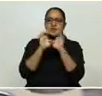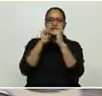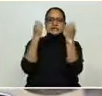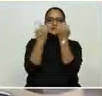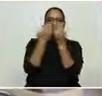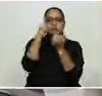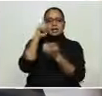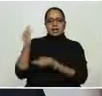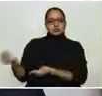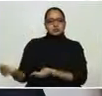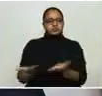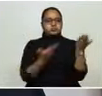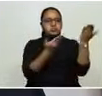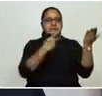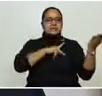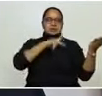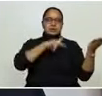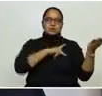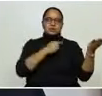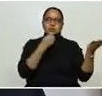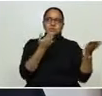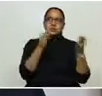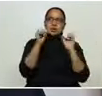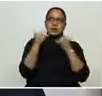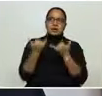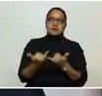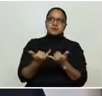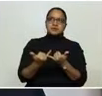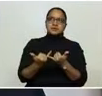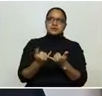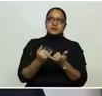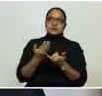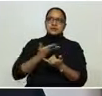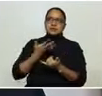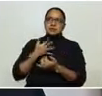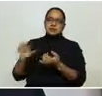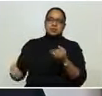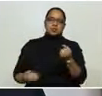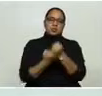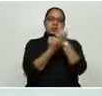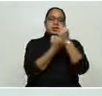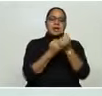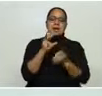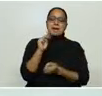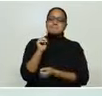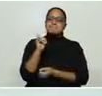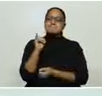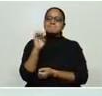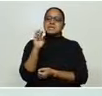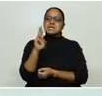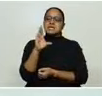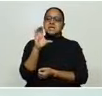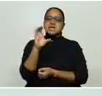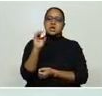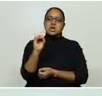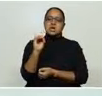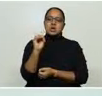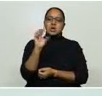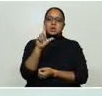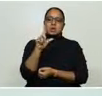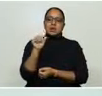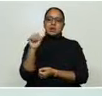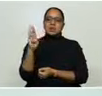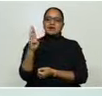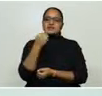San Pedro Sula. Si hoy tenemos el apoyo de Microlab, creo que el ministro Lisandro ha estado haciendo